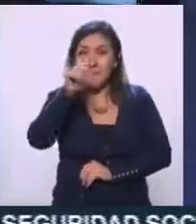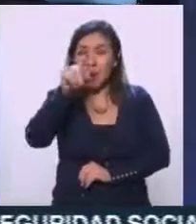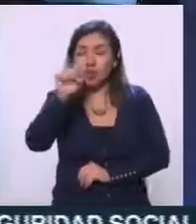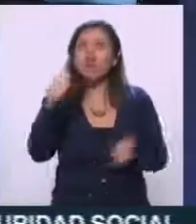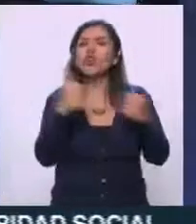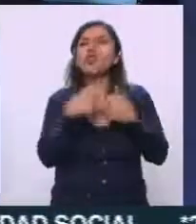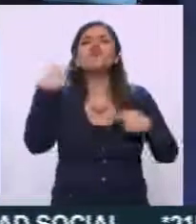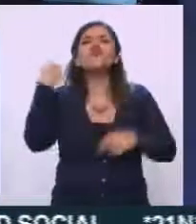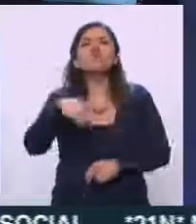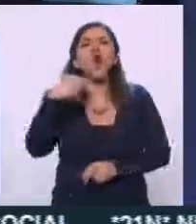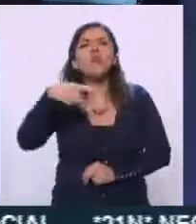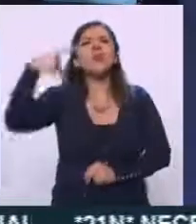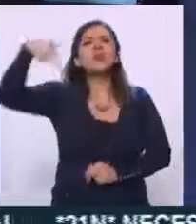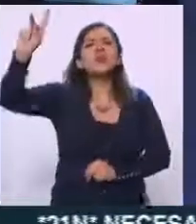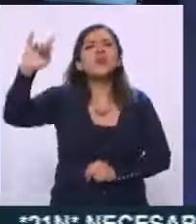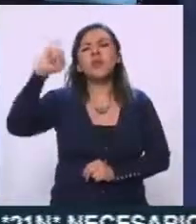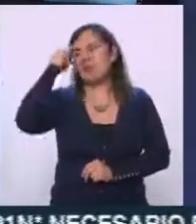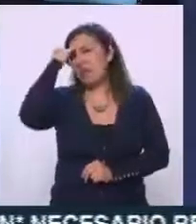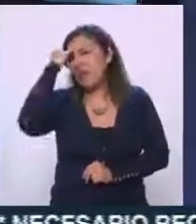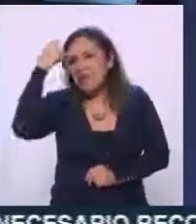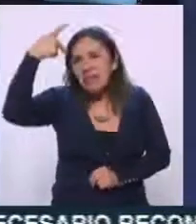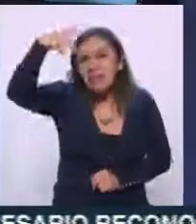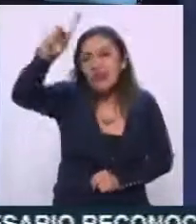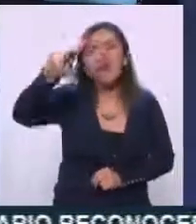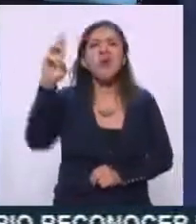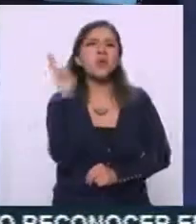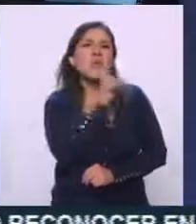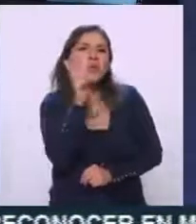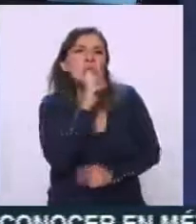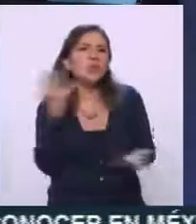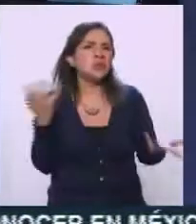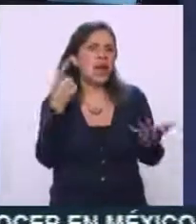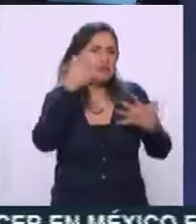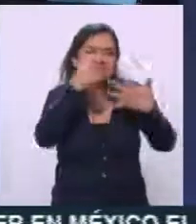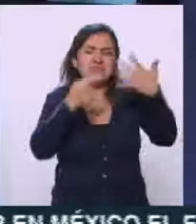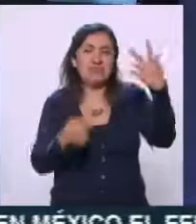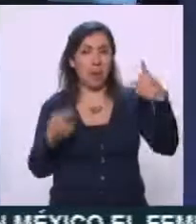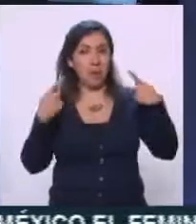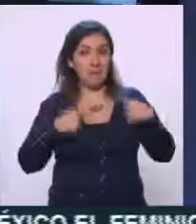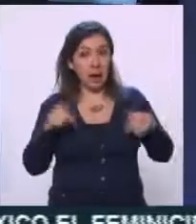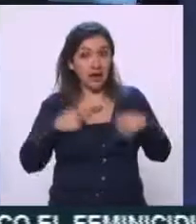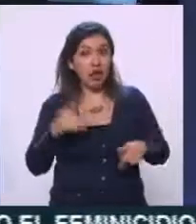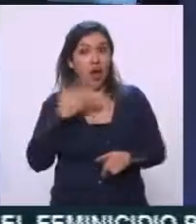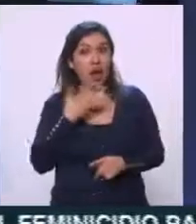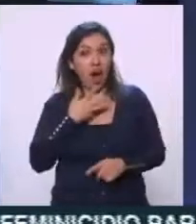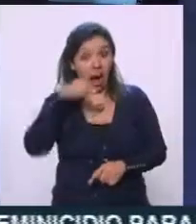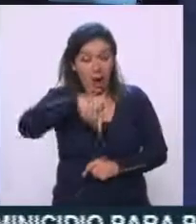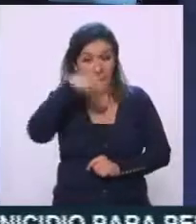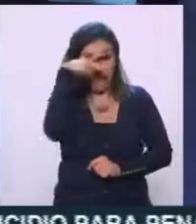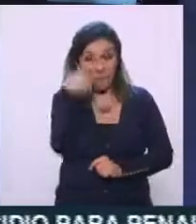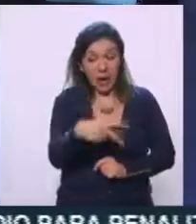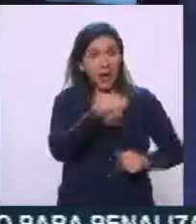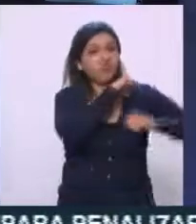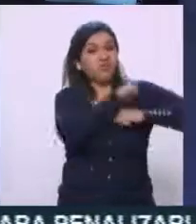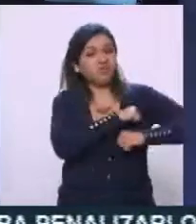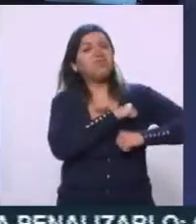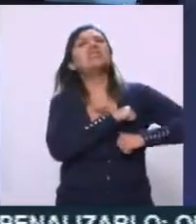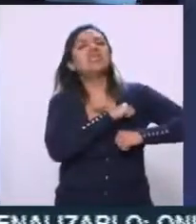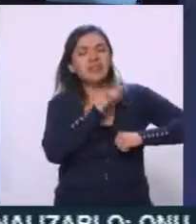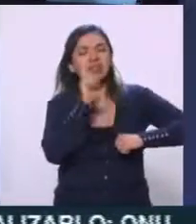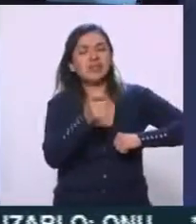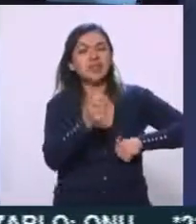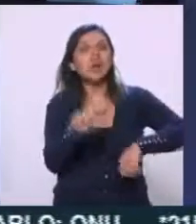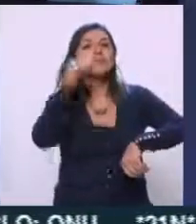con nombres hindúes, en el ruso, y hay personas intermediarias en México que se encargan nada más